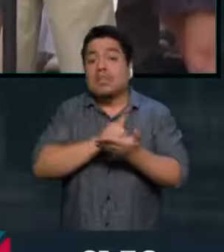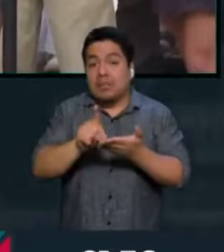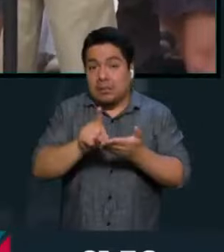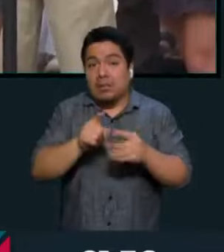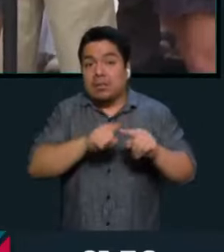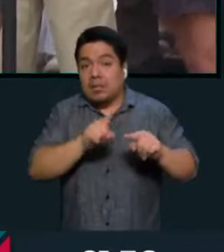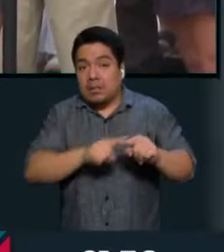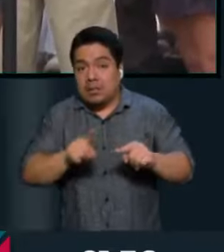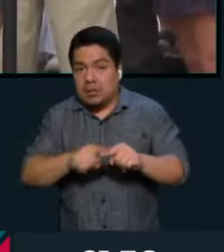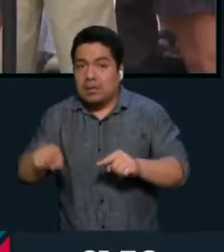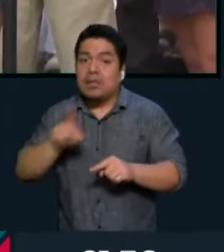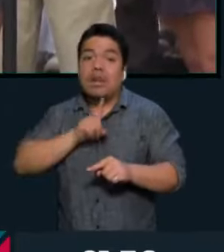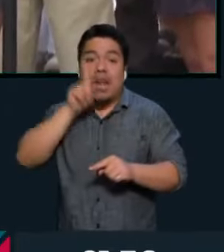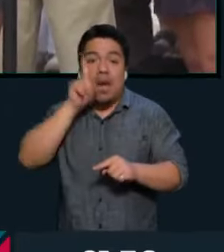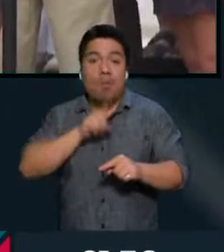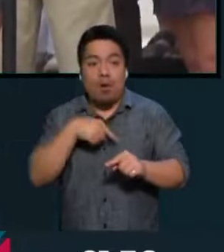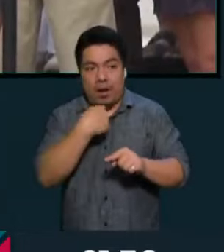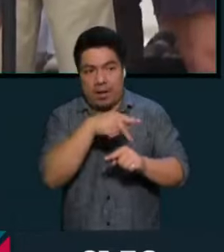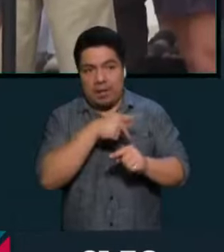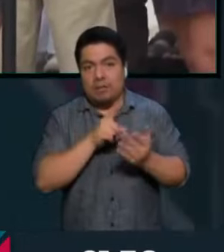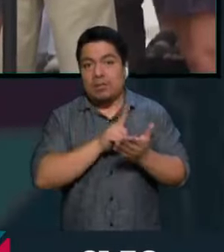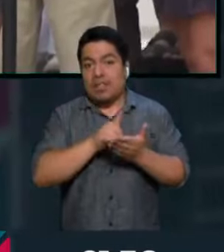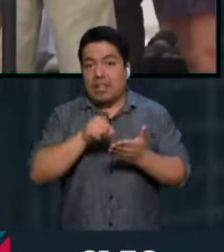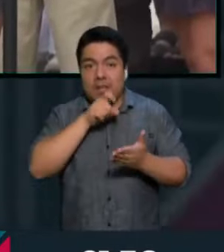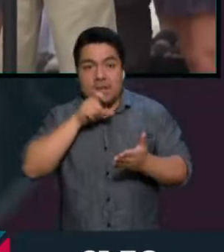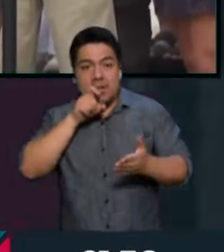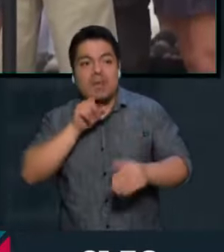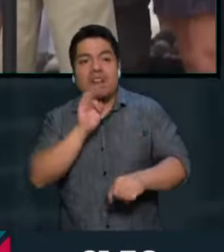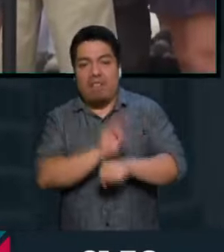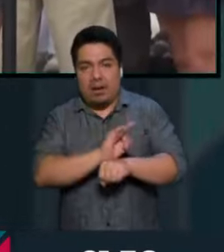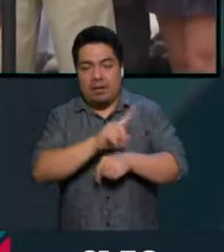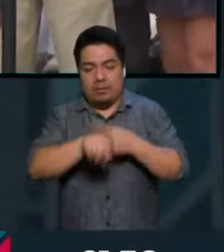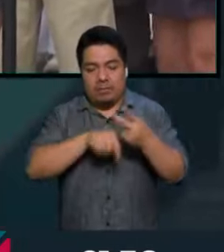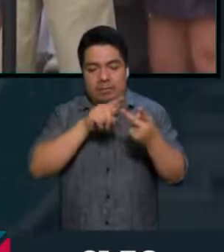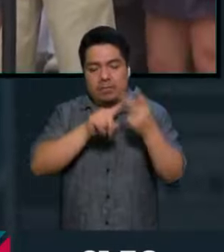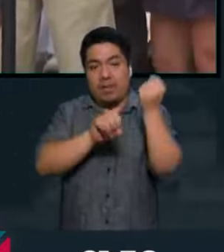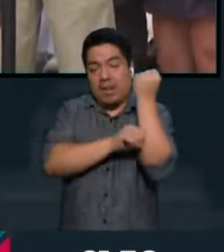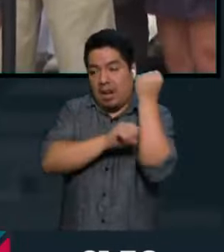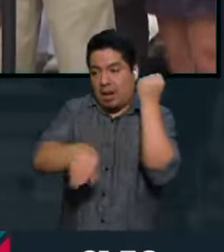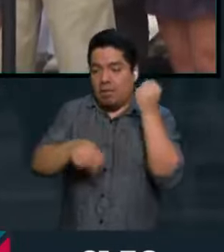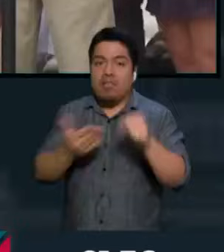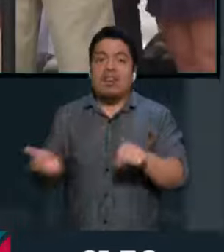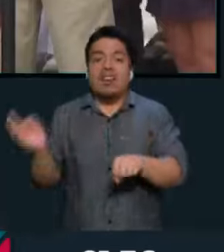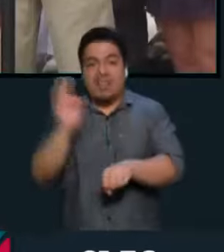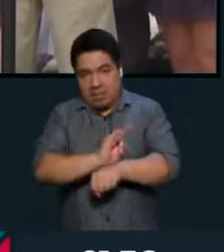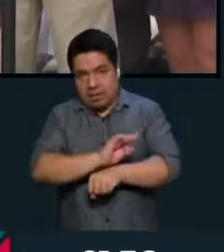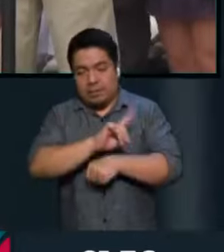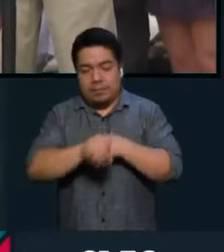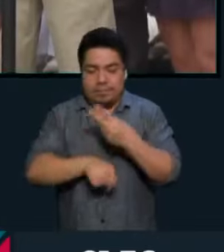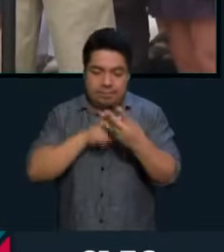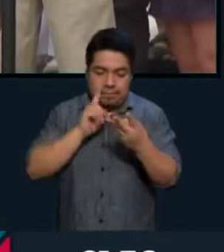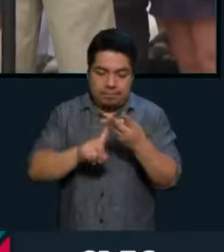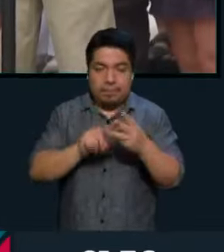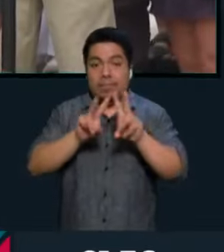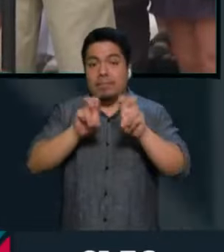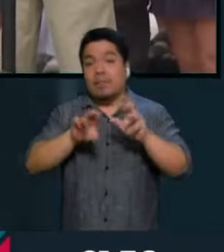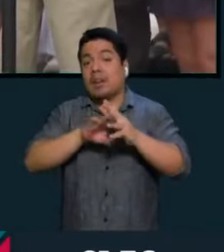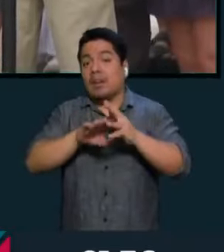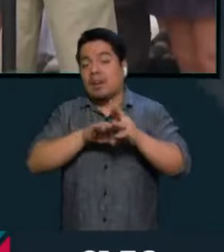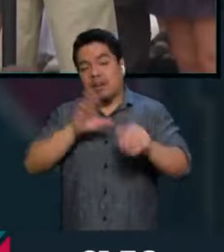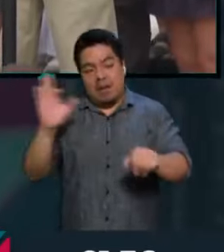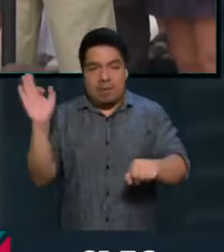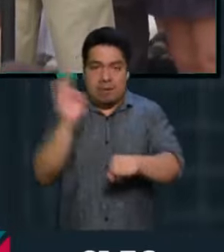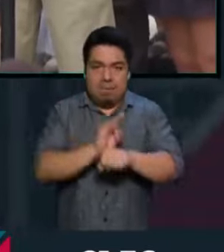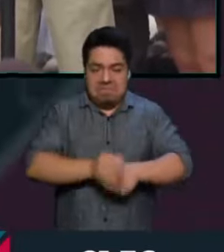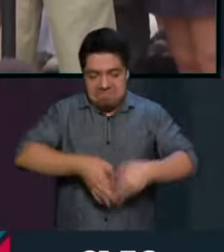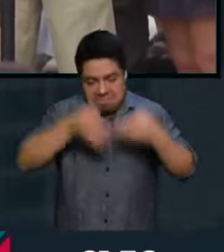reproductivos de las mujeres. El derecho al aborto, digamos, en el caso de California. Defendió temas de migrantes de una